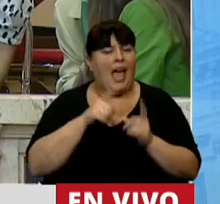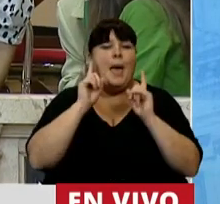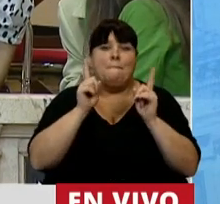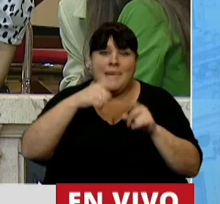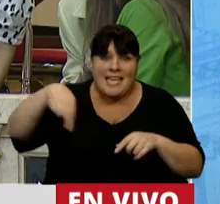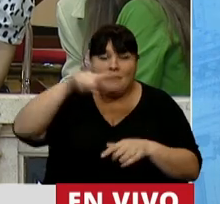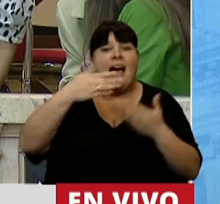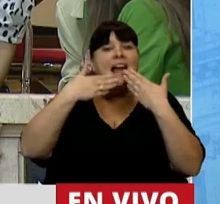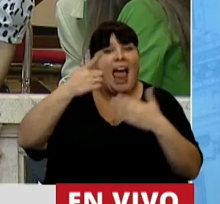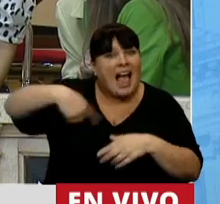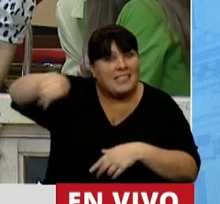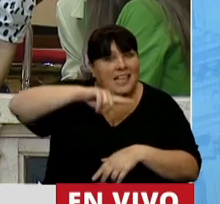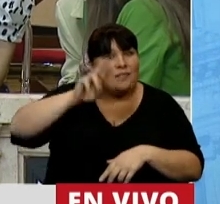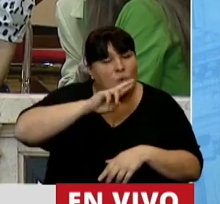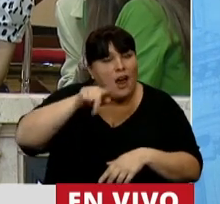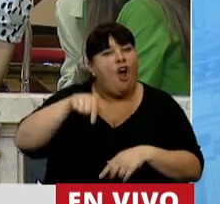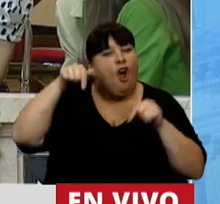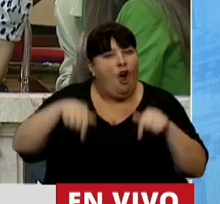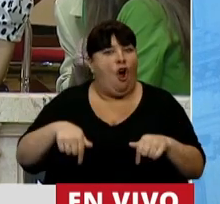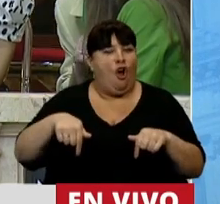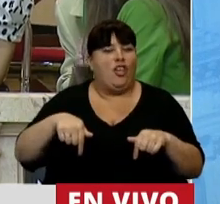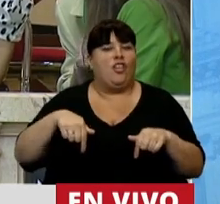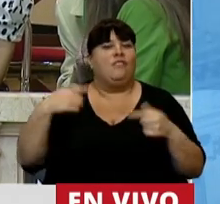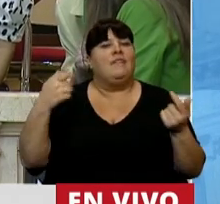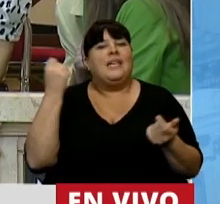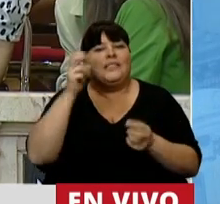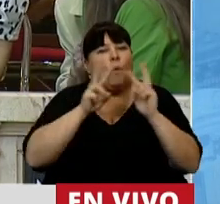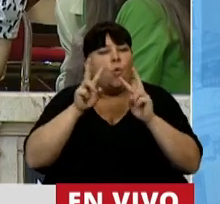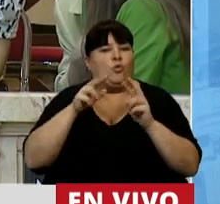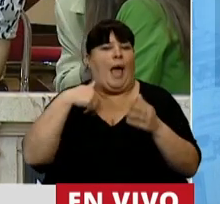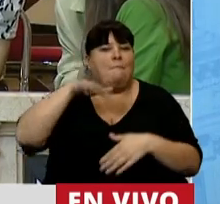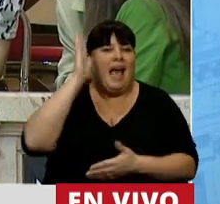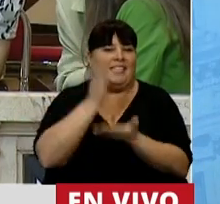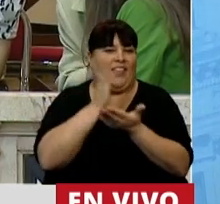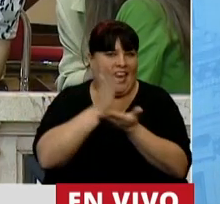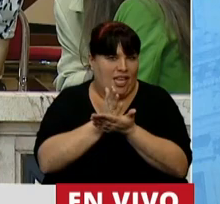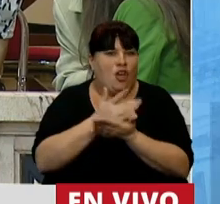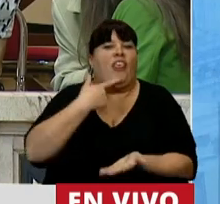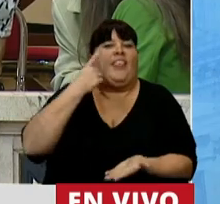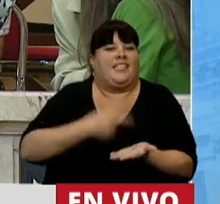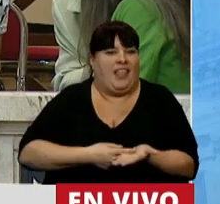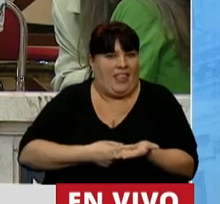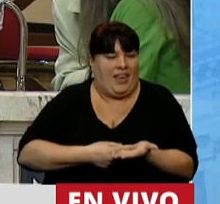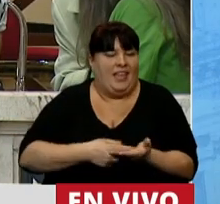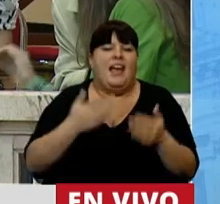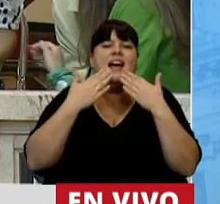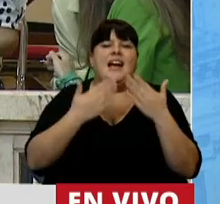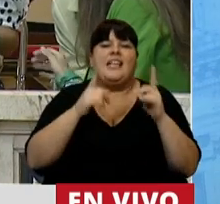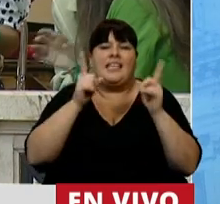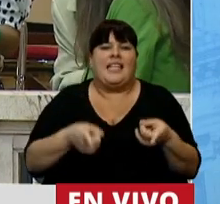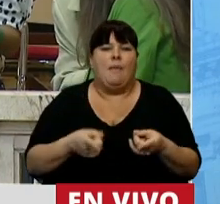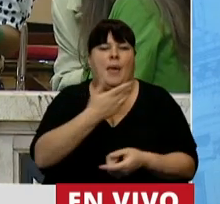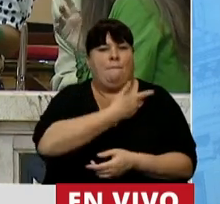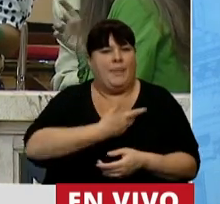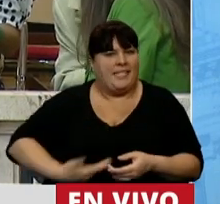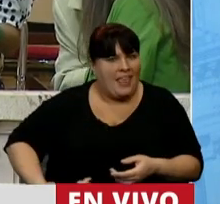las cuales, y gracias a ellas, hoy estamos intentando ampliar los derechos a decidir. Agradecer también al